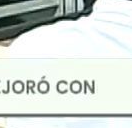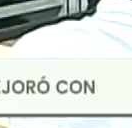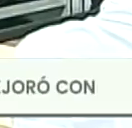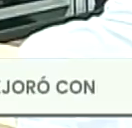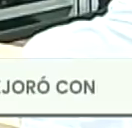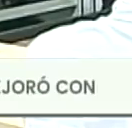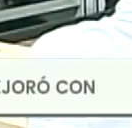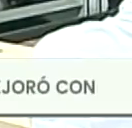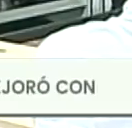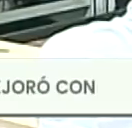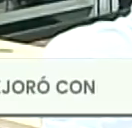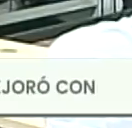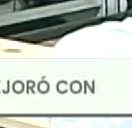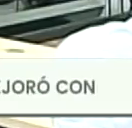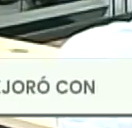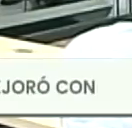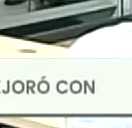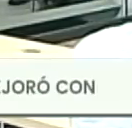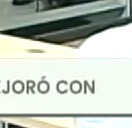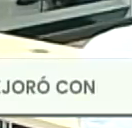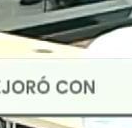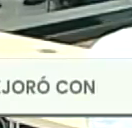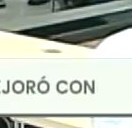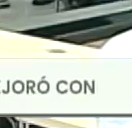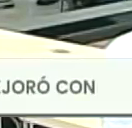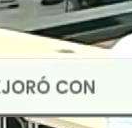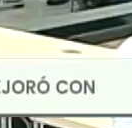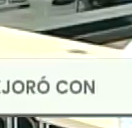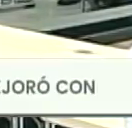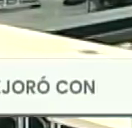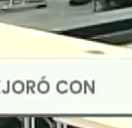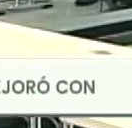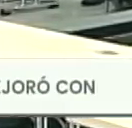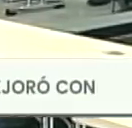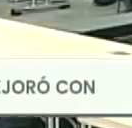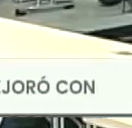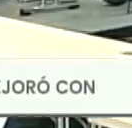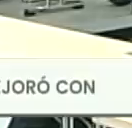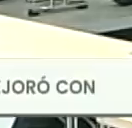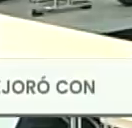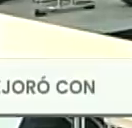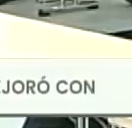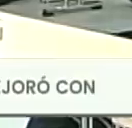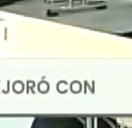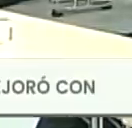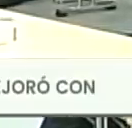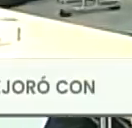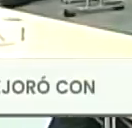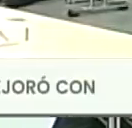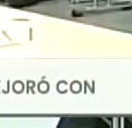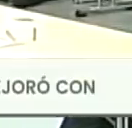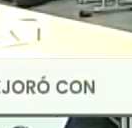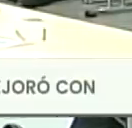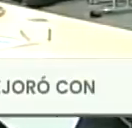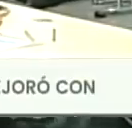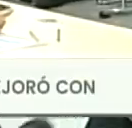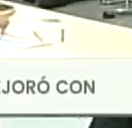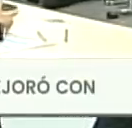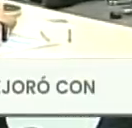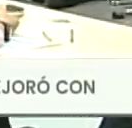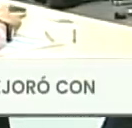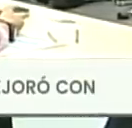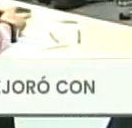nunca, irá en contra, de la revolución bolivariana, jamás, y nunca, irá en contra, del proyecto político, del comandante, Hugo Chávez,